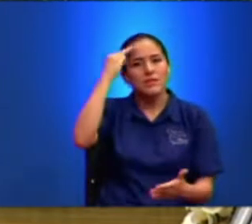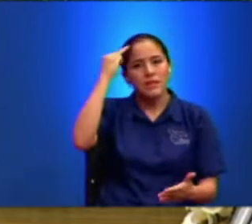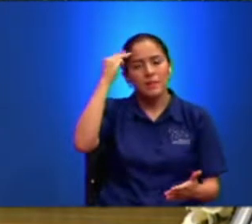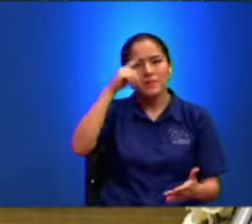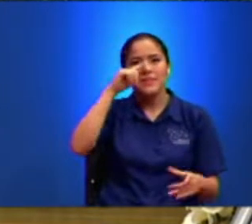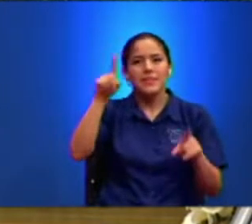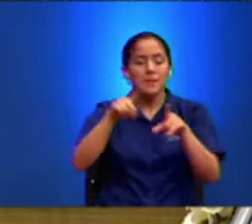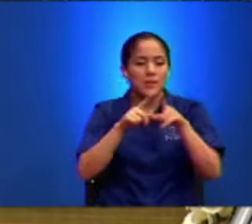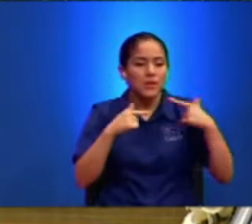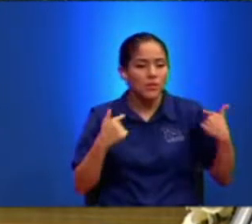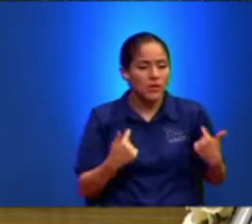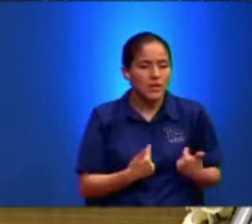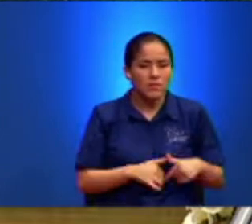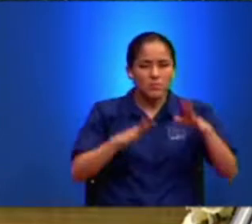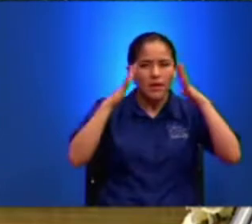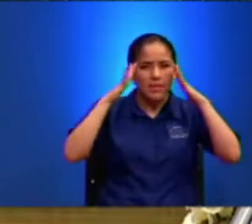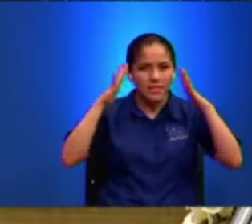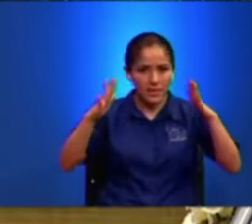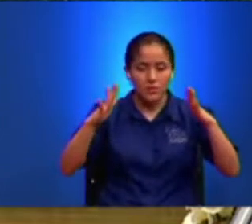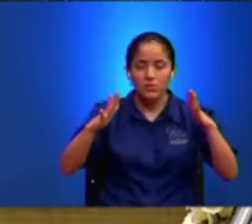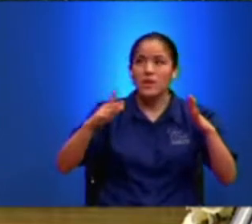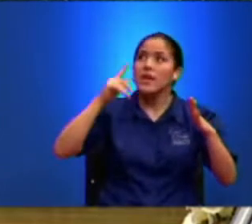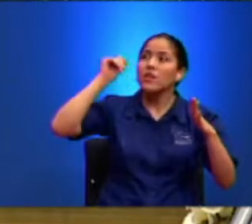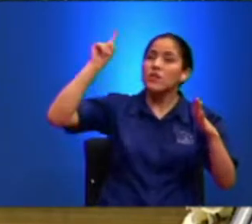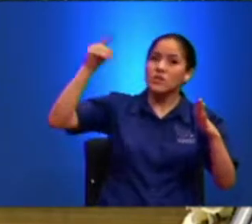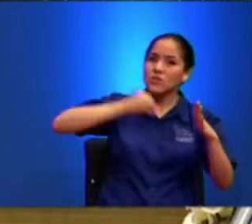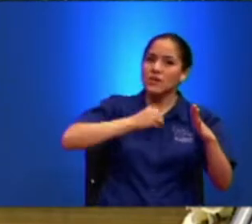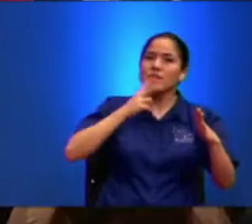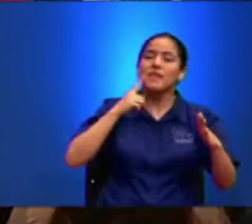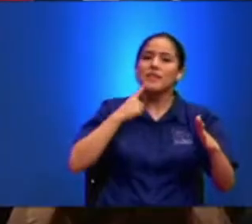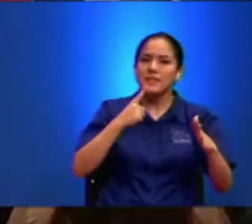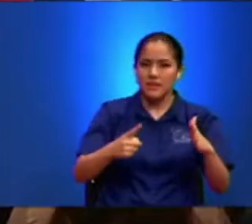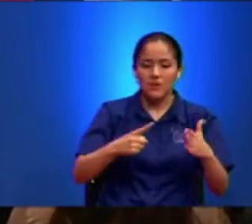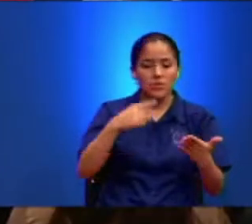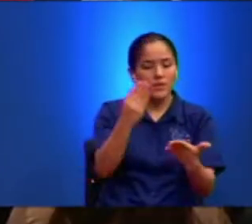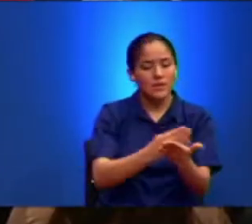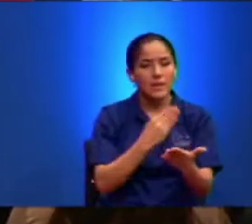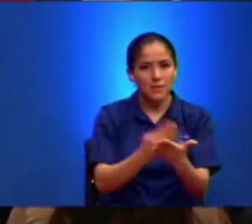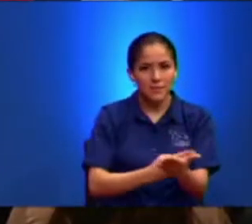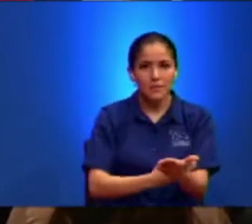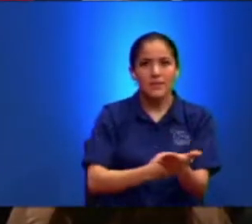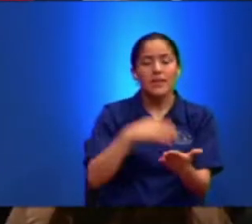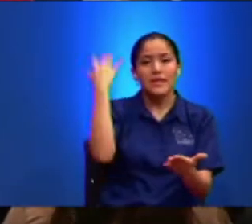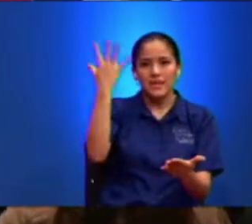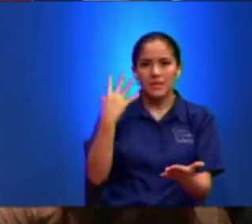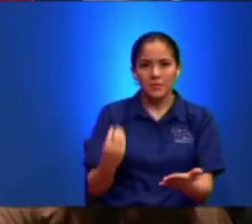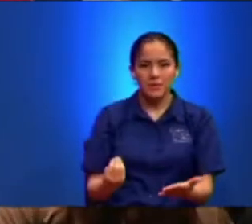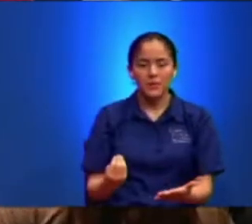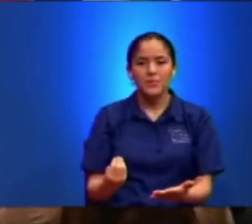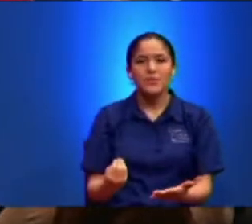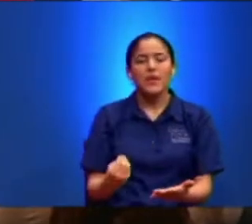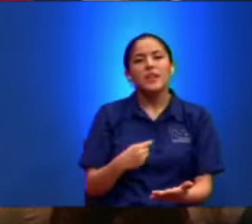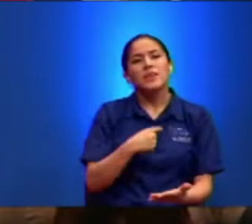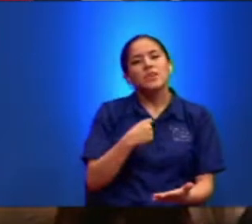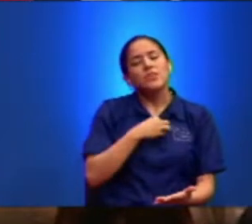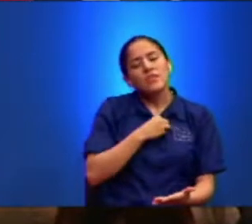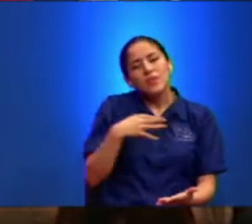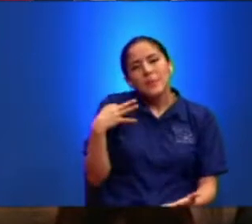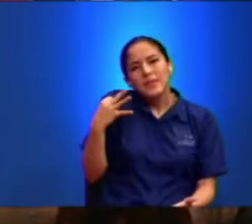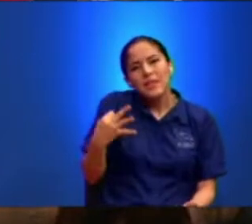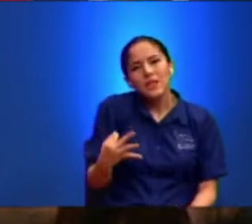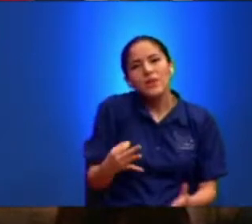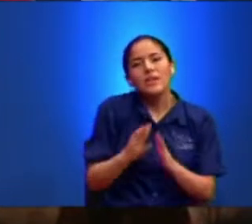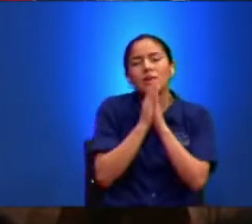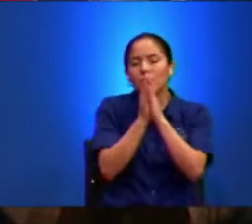abiertos a lo que el Señor nos quiere decir En su palabra y por su espíritu, le quiero invitar a que haga una oración conmigo Para